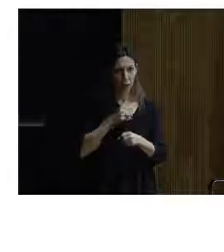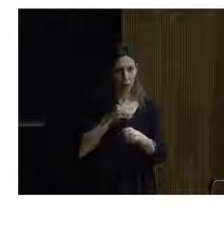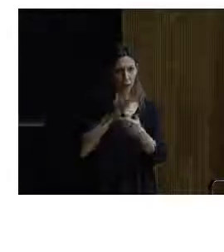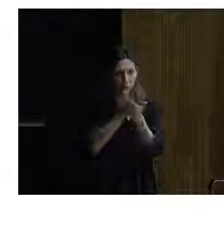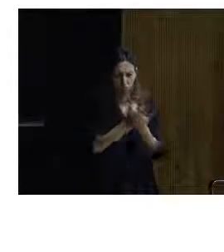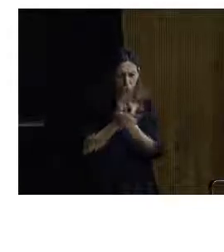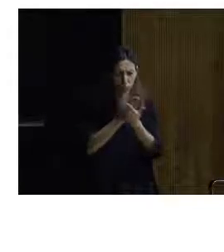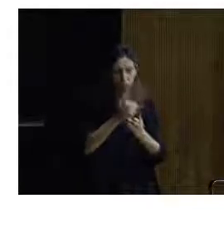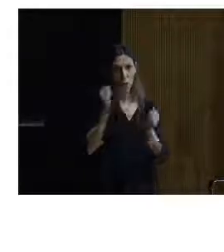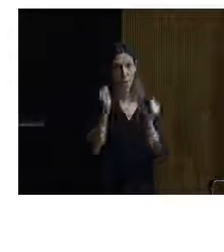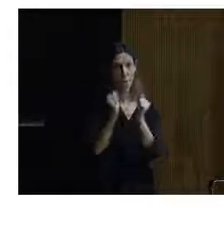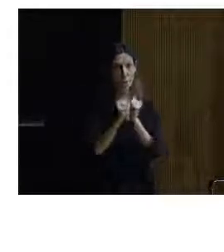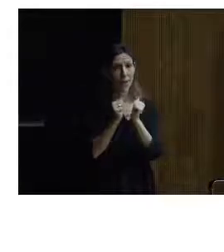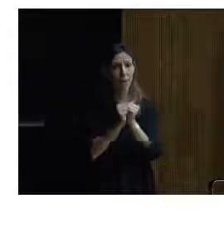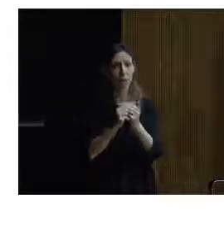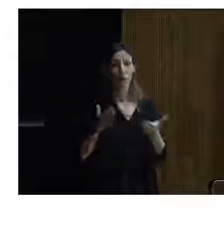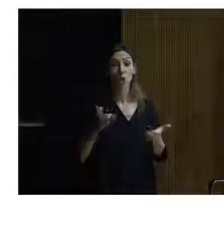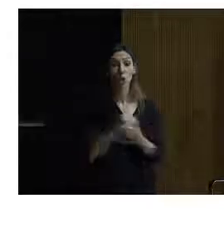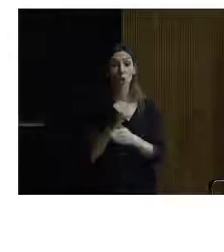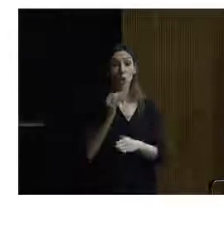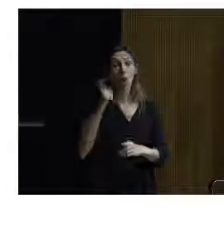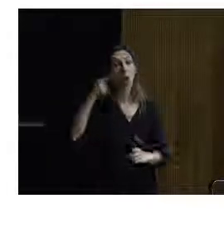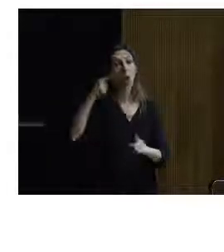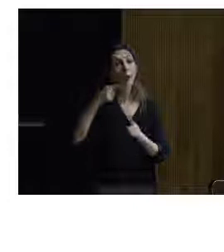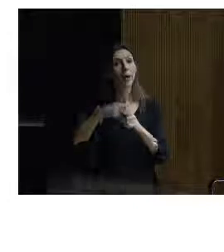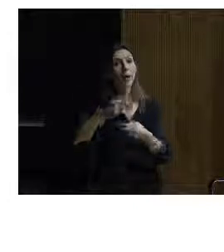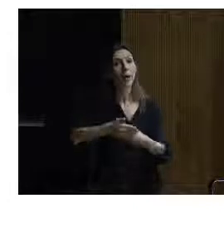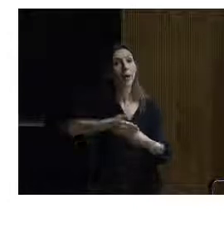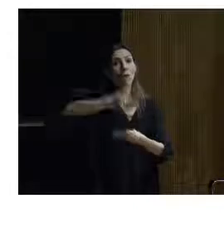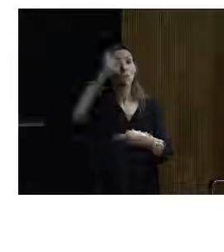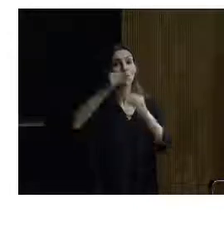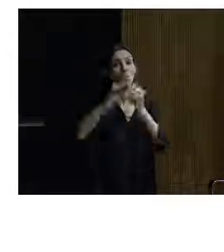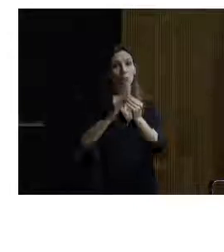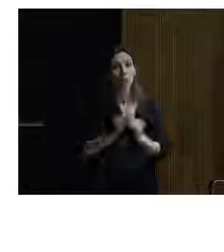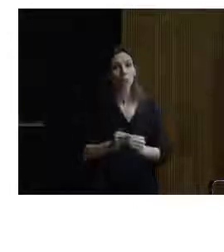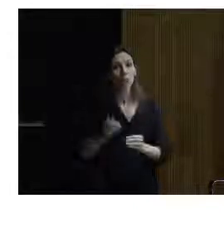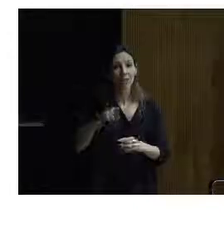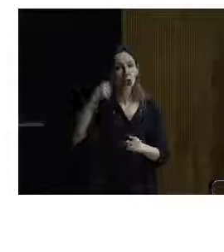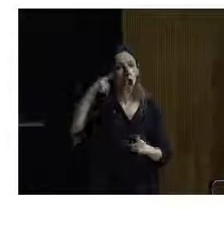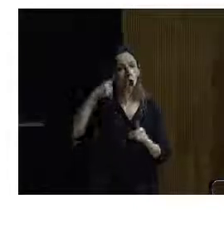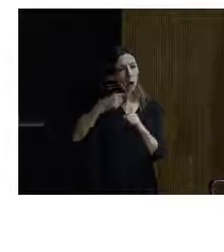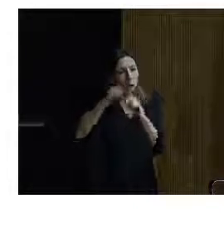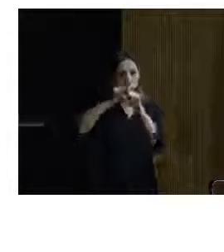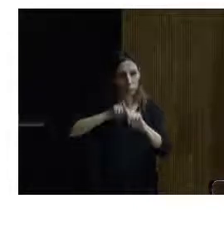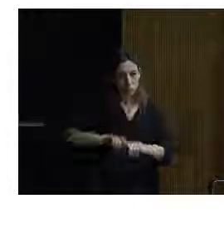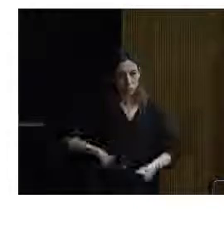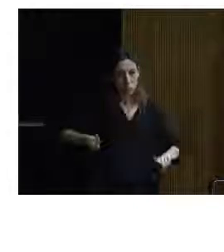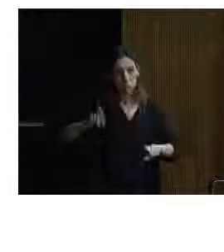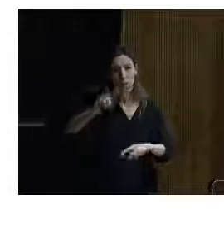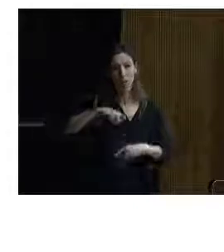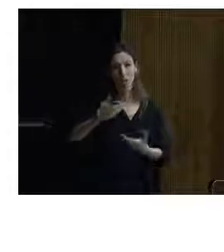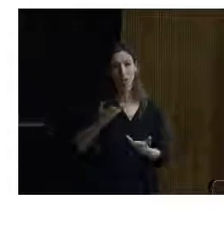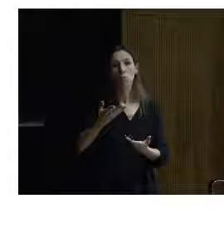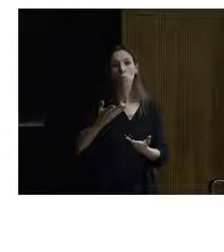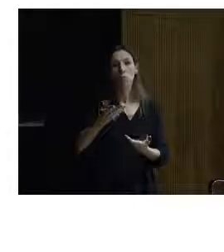para restaurar una fachada, pero con el objetivo encubierto de llevar a cabo también una modificación